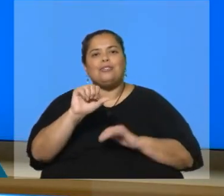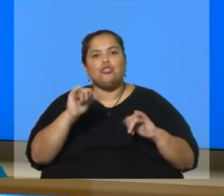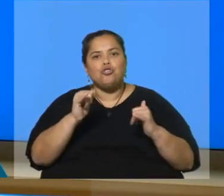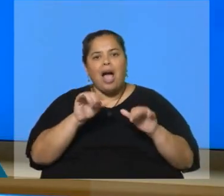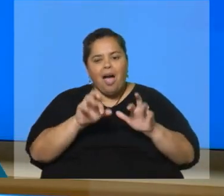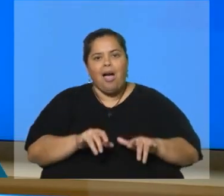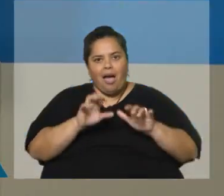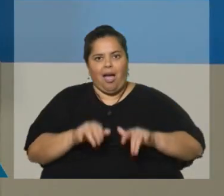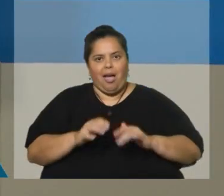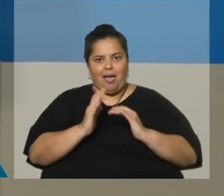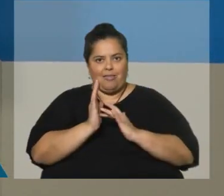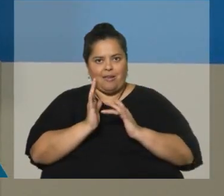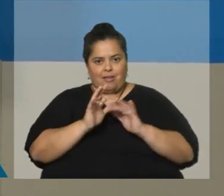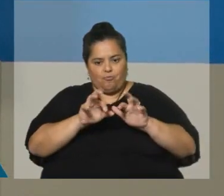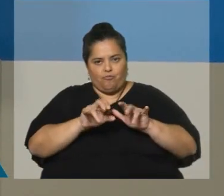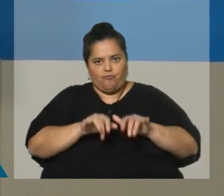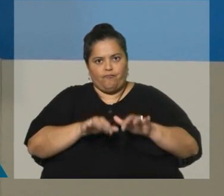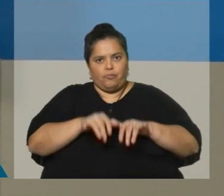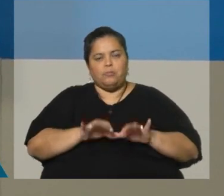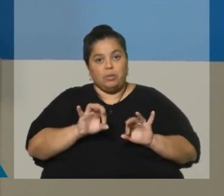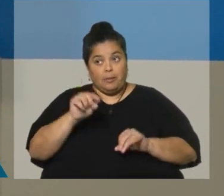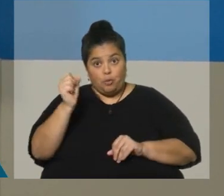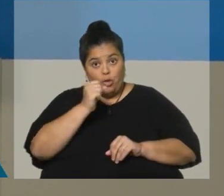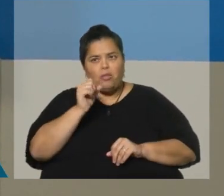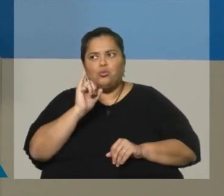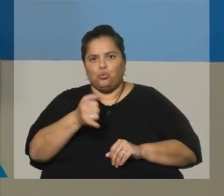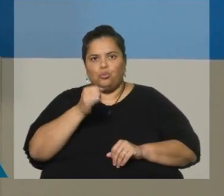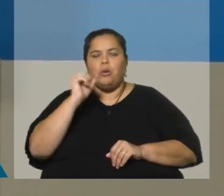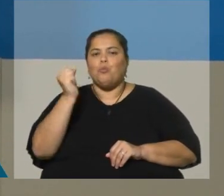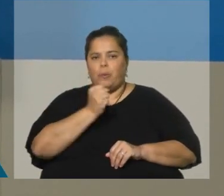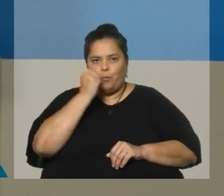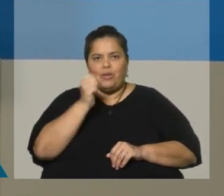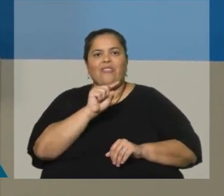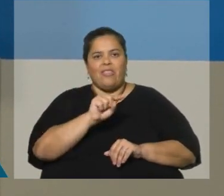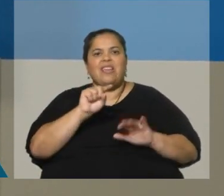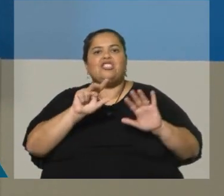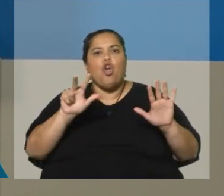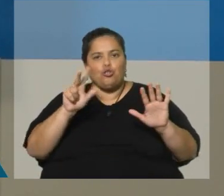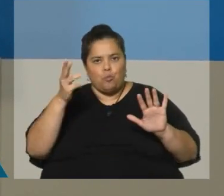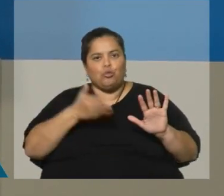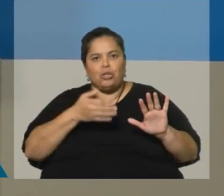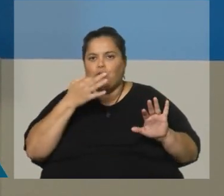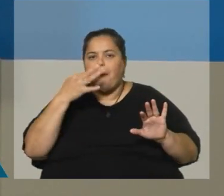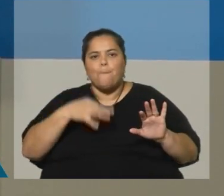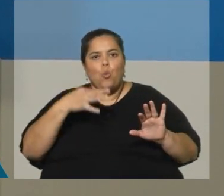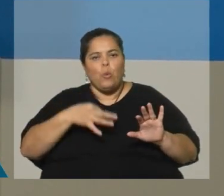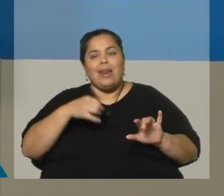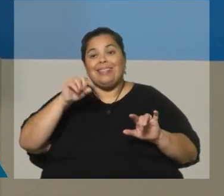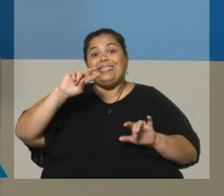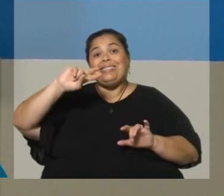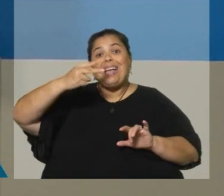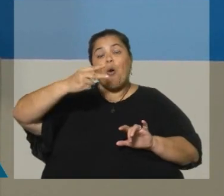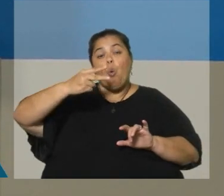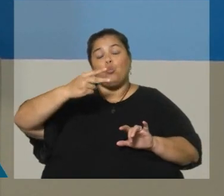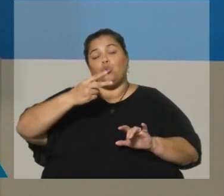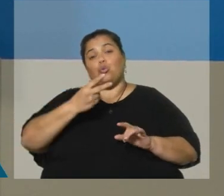esto con algo? Es Digamos, lo que tenemos a nivel de América Latina, digamos, ya estamos en el segundo lugar en América Latina en términos de la